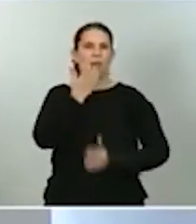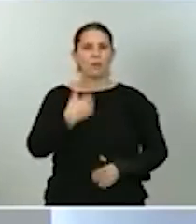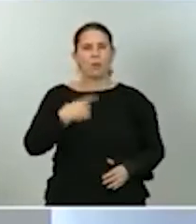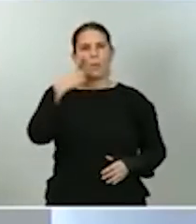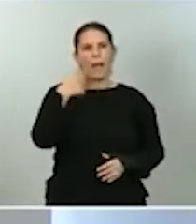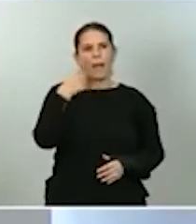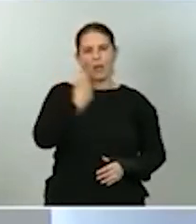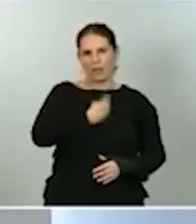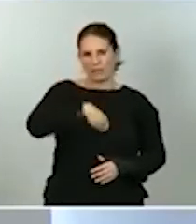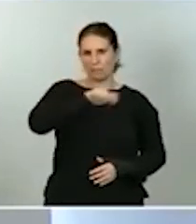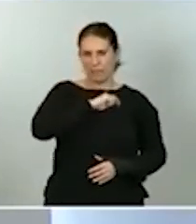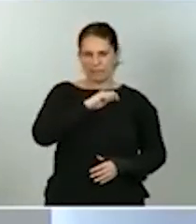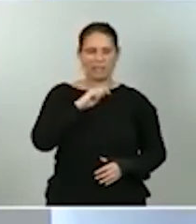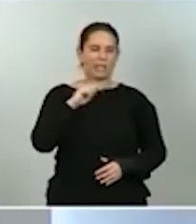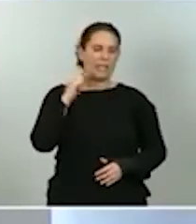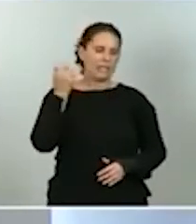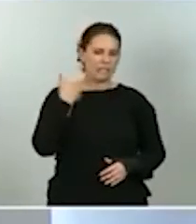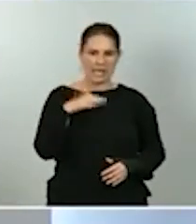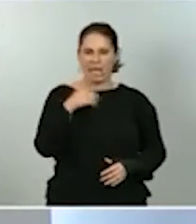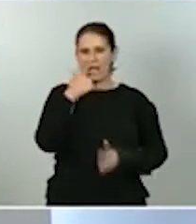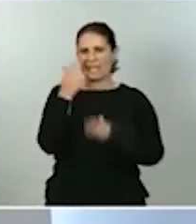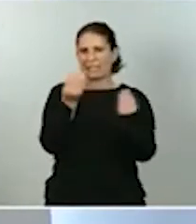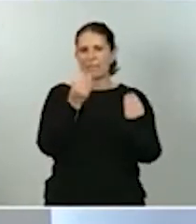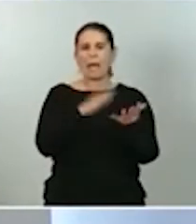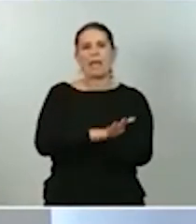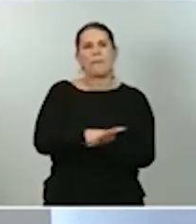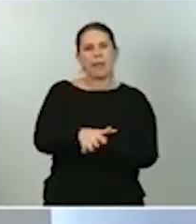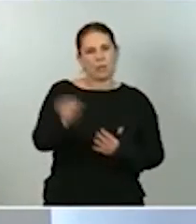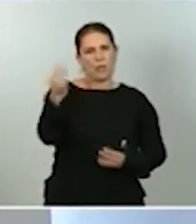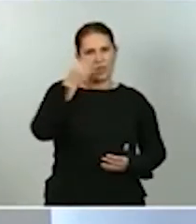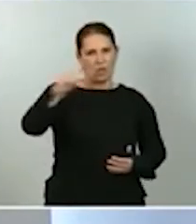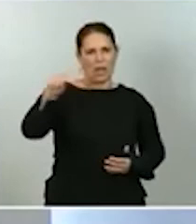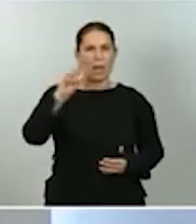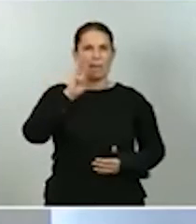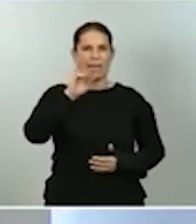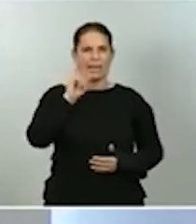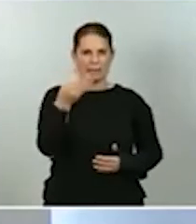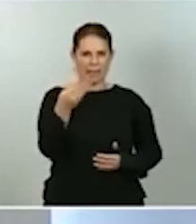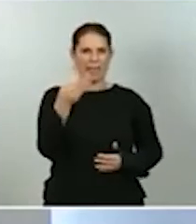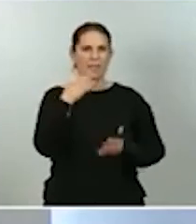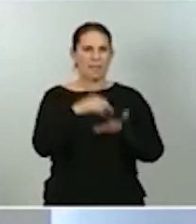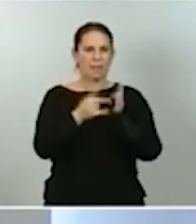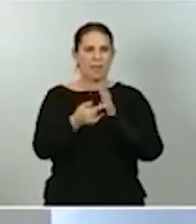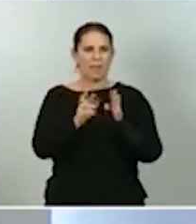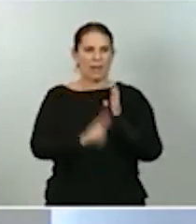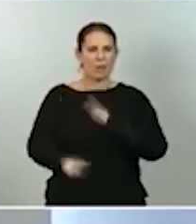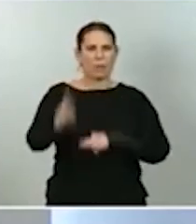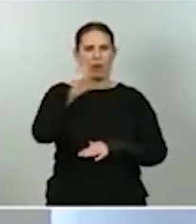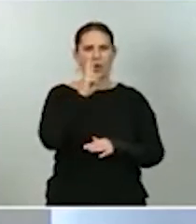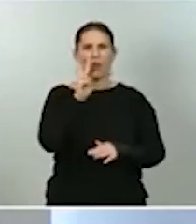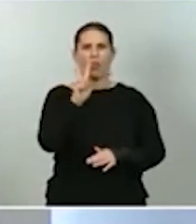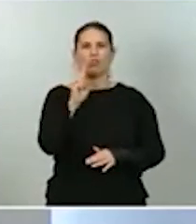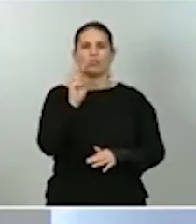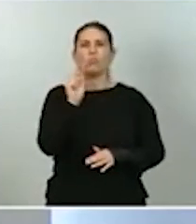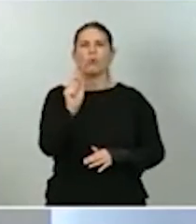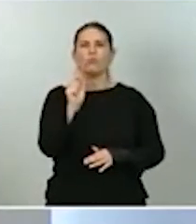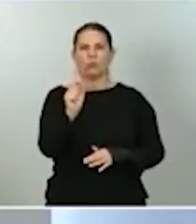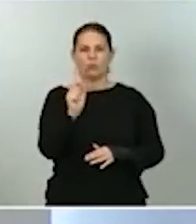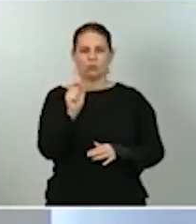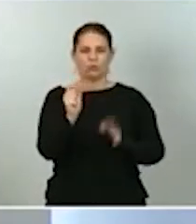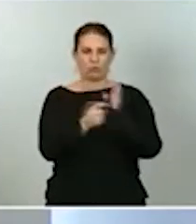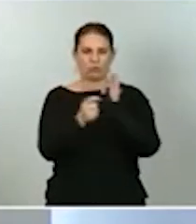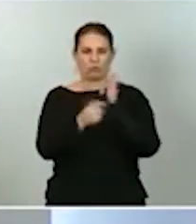ha estimado un impacto adicional en el PIB del plan de recuperación de 2 puntos cada año en 2021 y